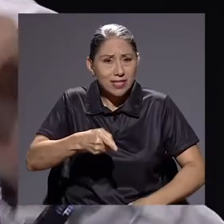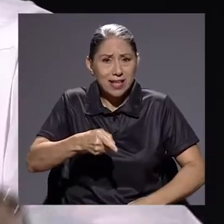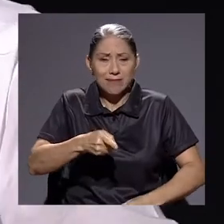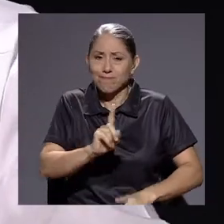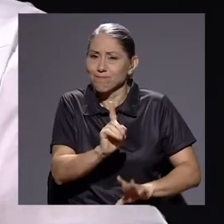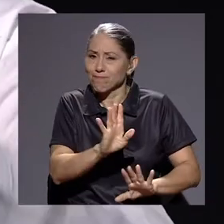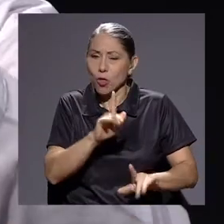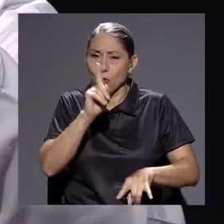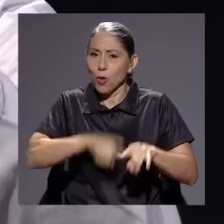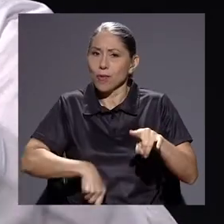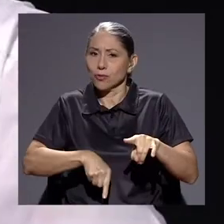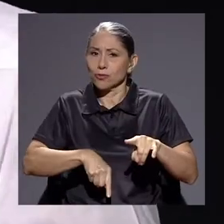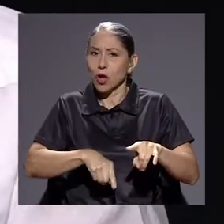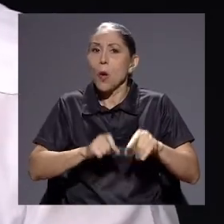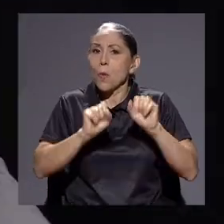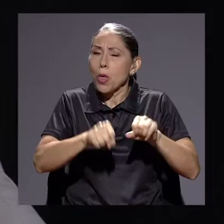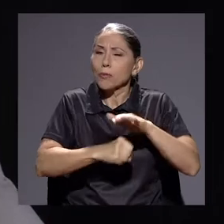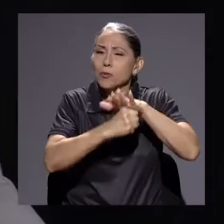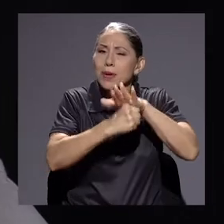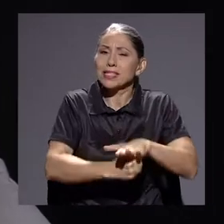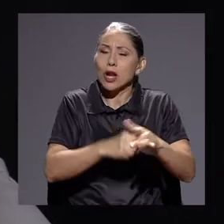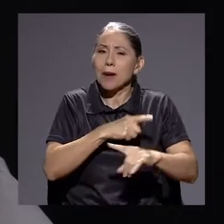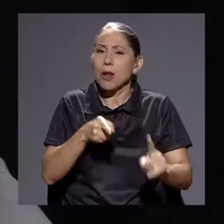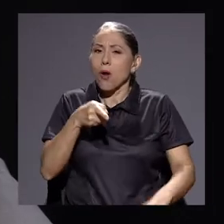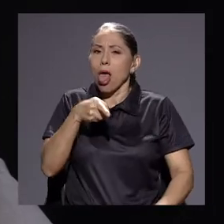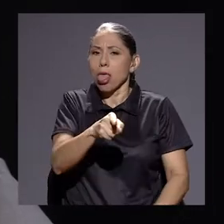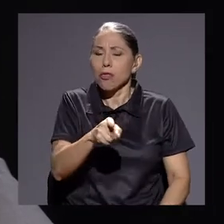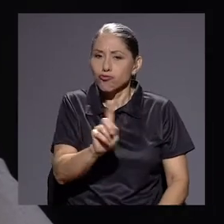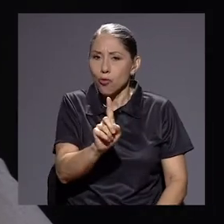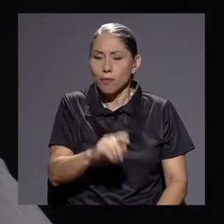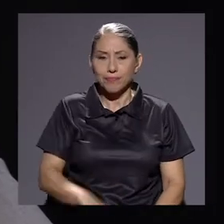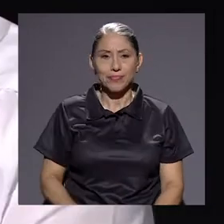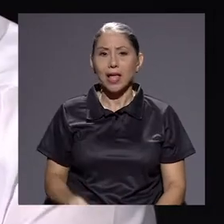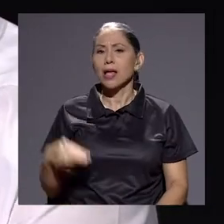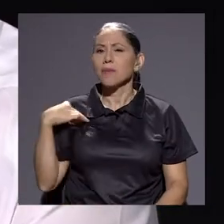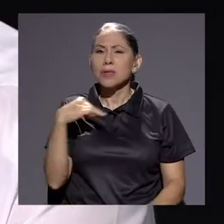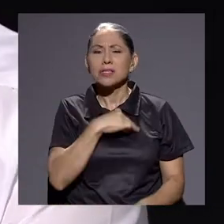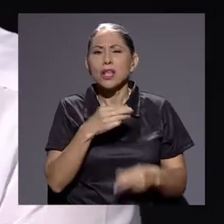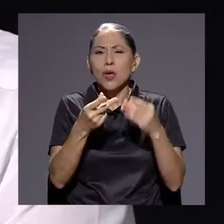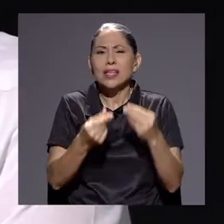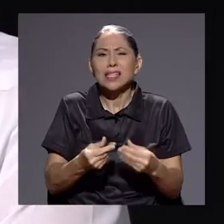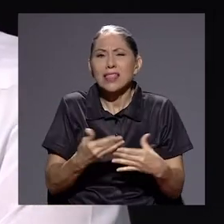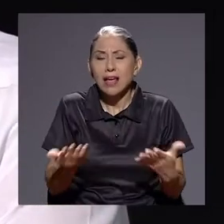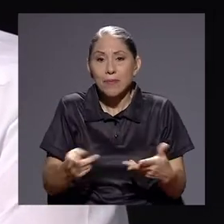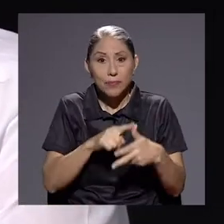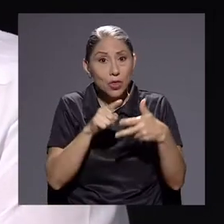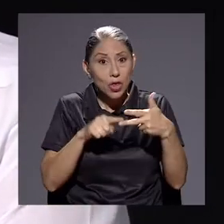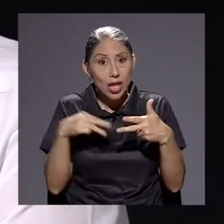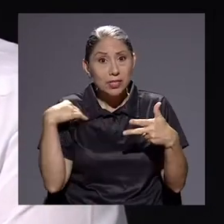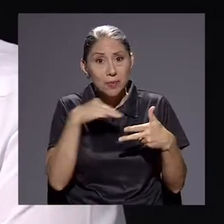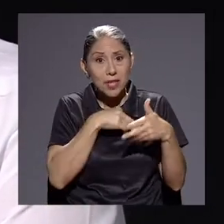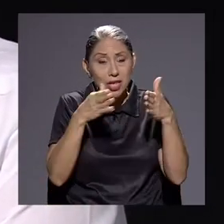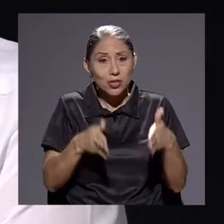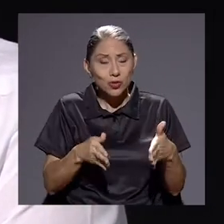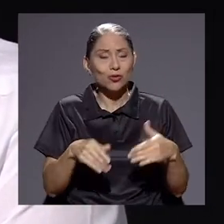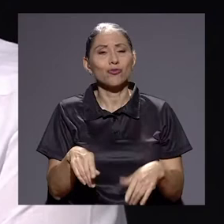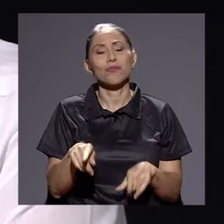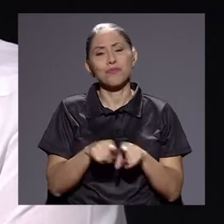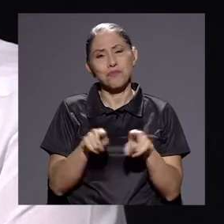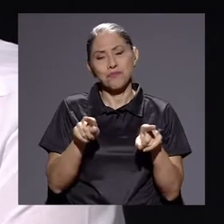presionar, pero no amenazar con esa fuerza. ¿Hacienda, don Carlos? Hacienda. Bueno, Hacienda lo que pasa es... Tres ministros, don Tres ministros.